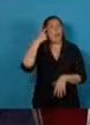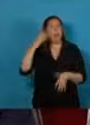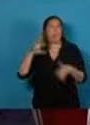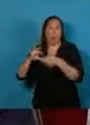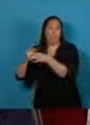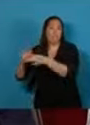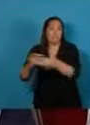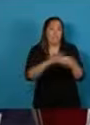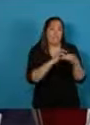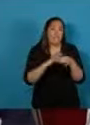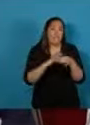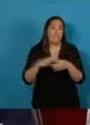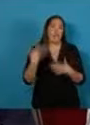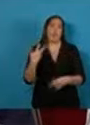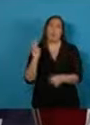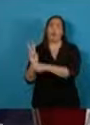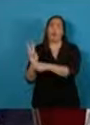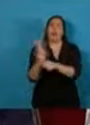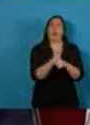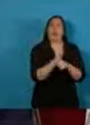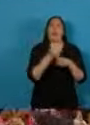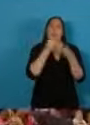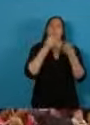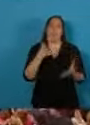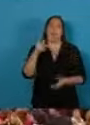cuidar mejor a nuestra gente